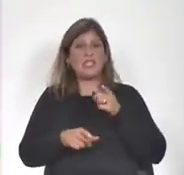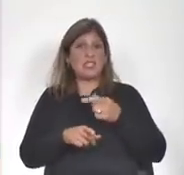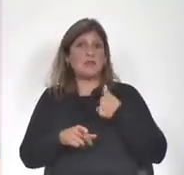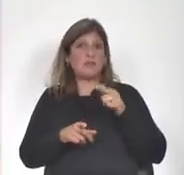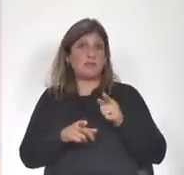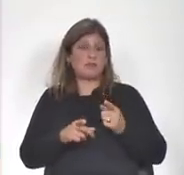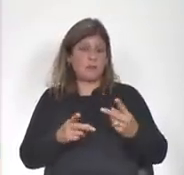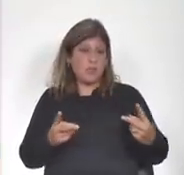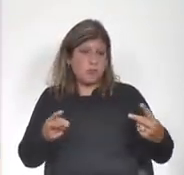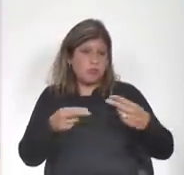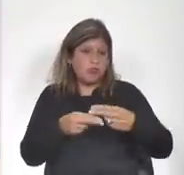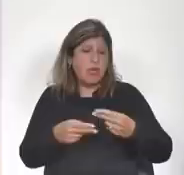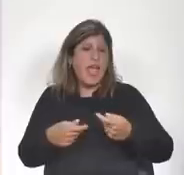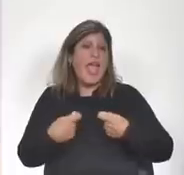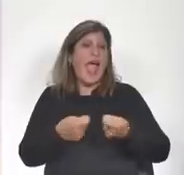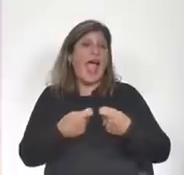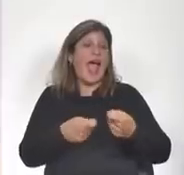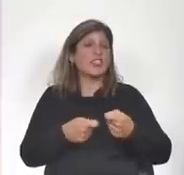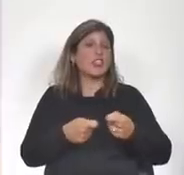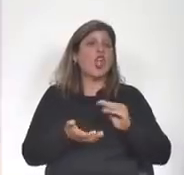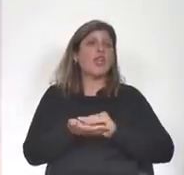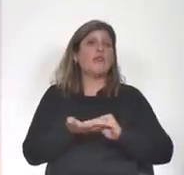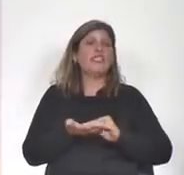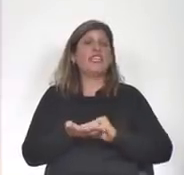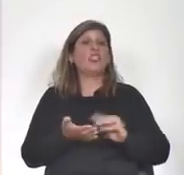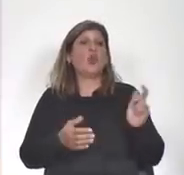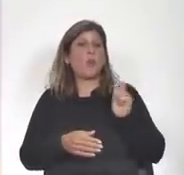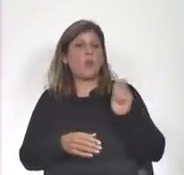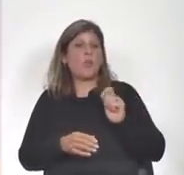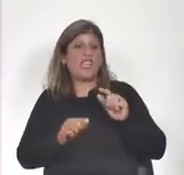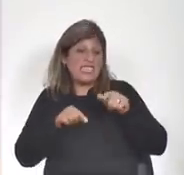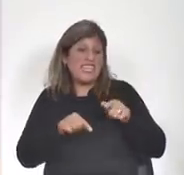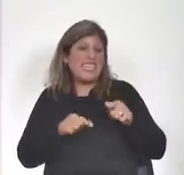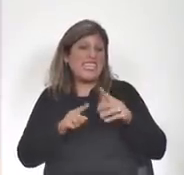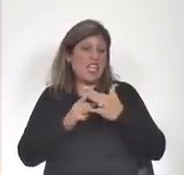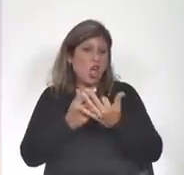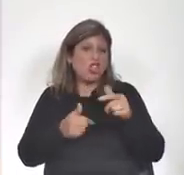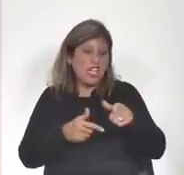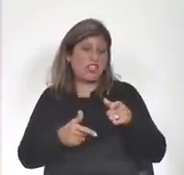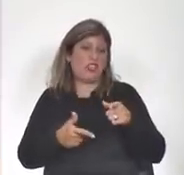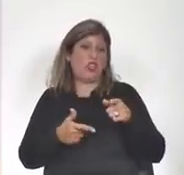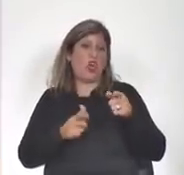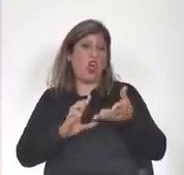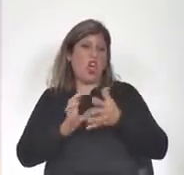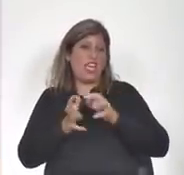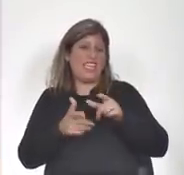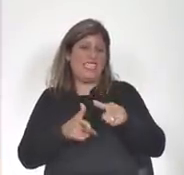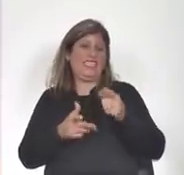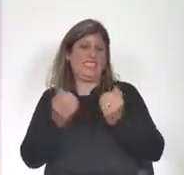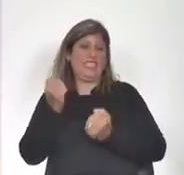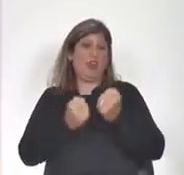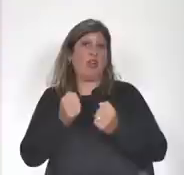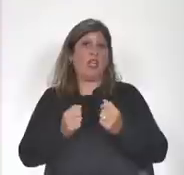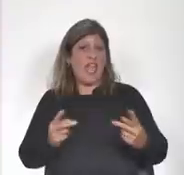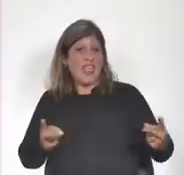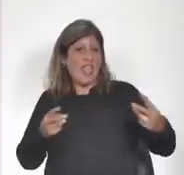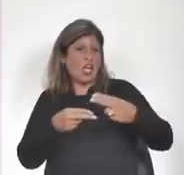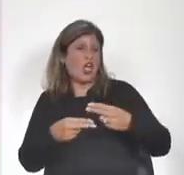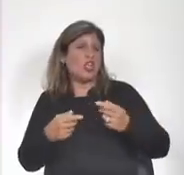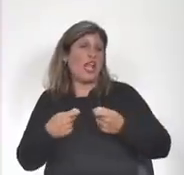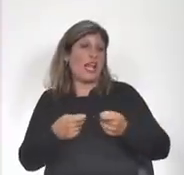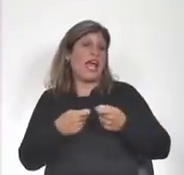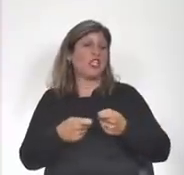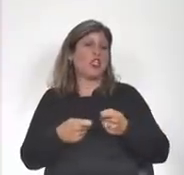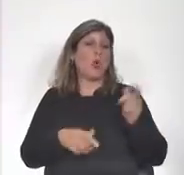restricciones de gasto en la administración pública si en este contexto en un contexto de crisis social y económica con decisiones de restringir gasto de recortar gasto